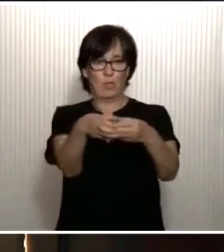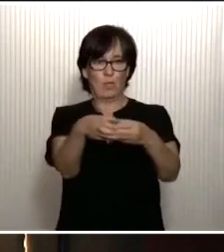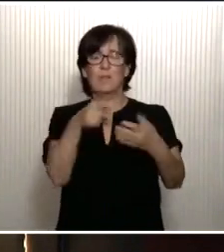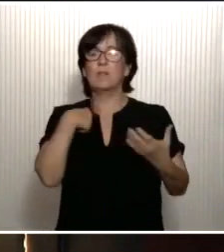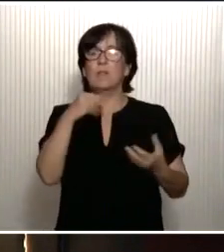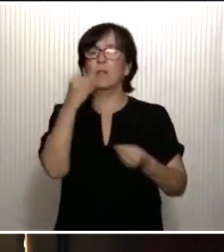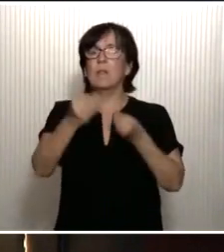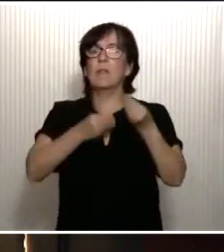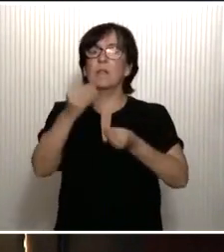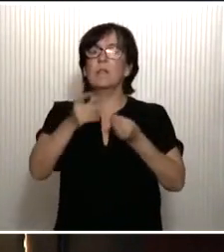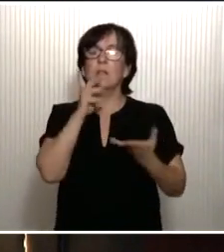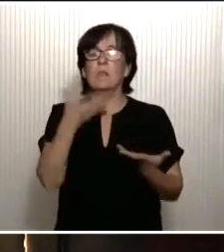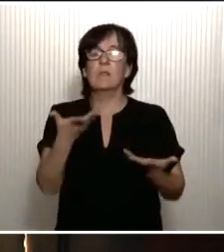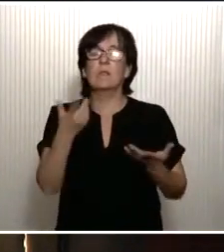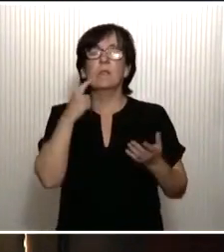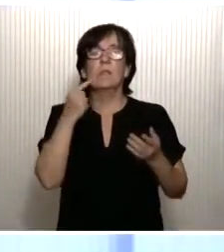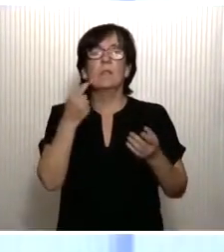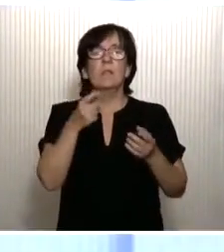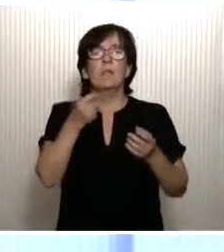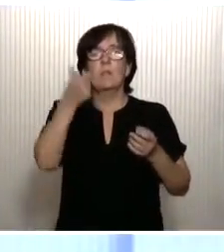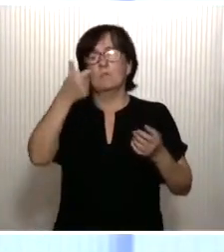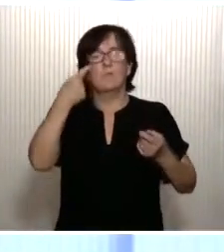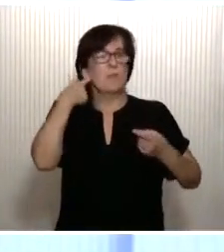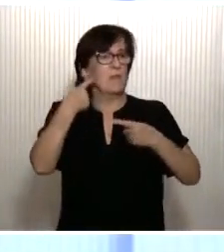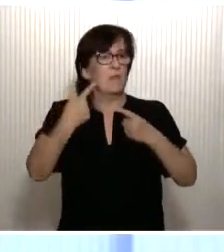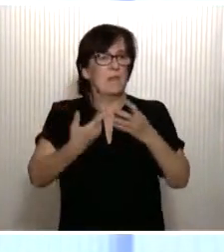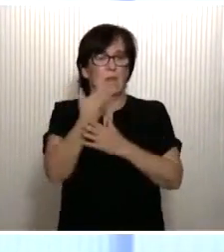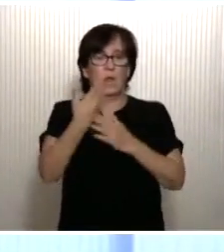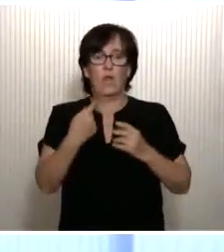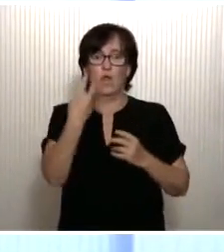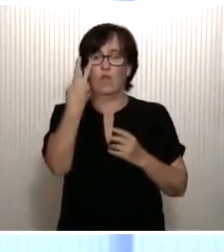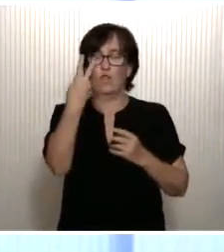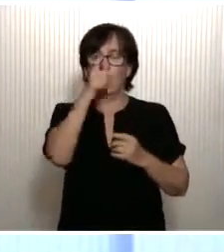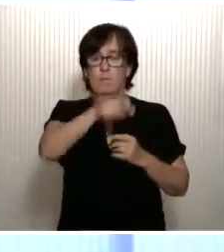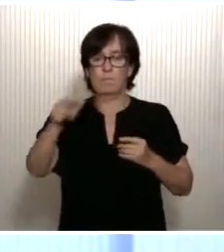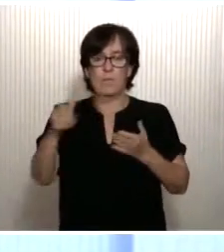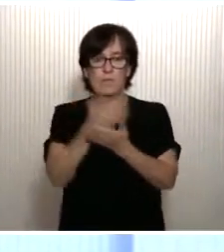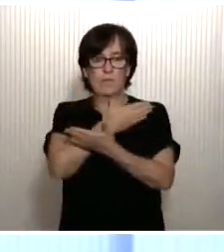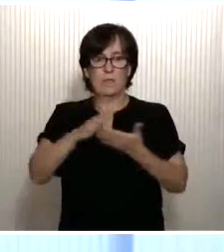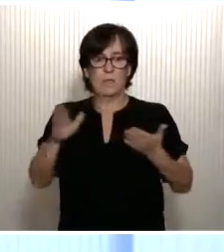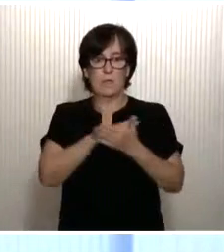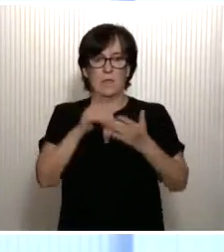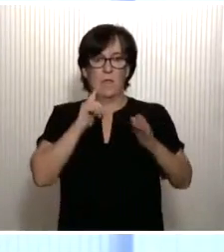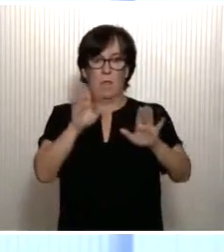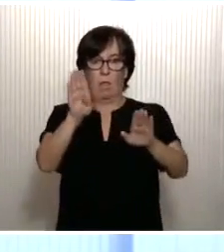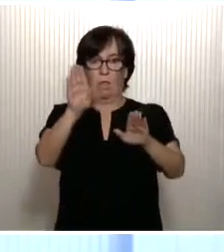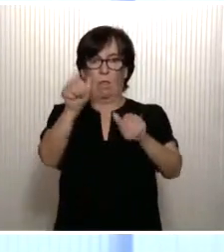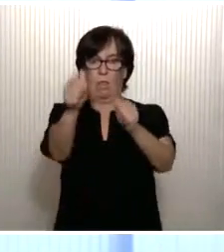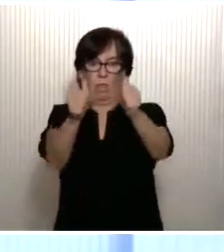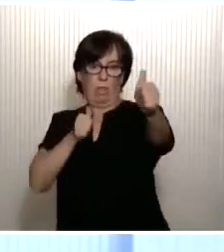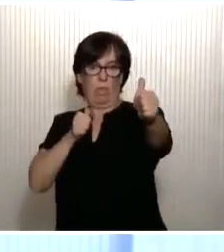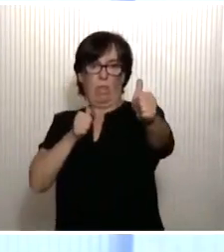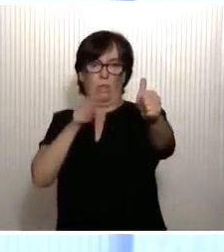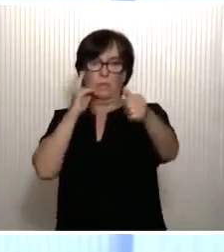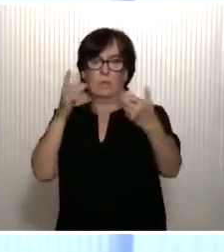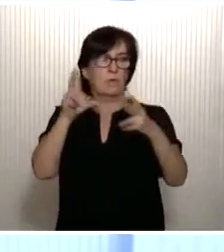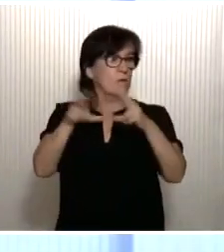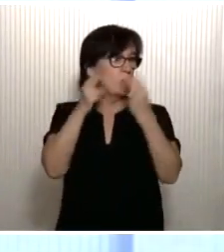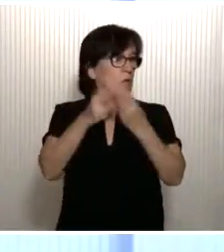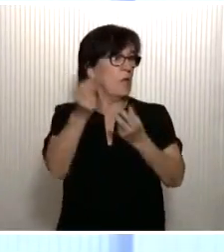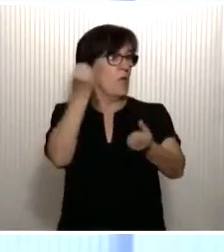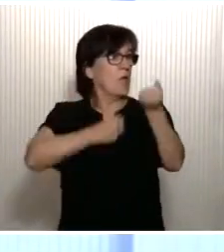Pongámoslo en términos muy cotidianos. Dos personas separadas, por un abismo de desigualdad social, por un abismo de recursos